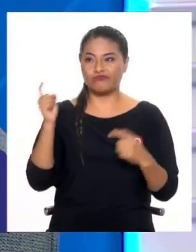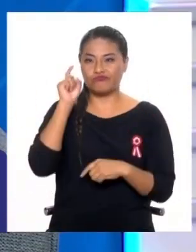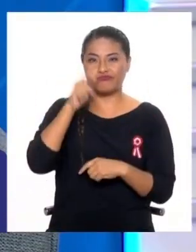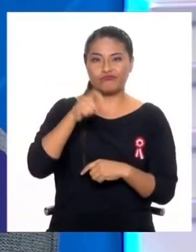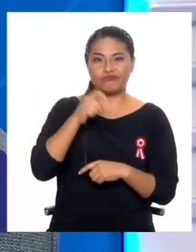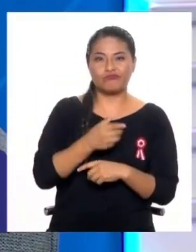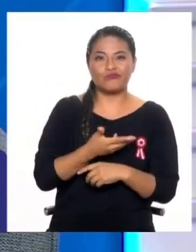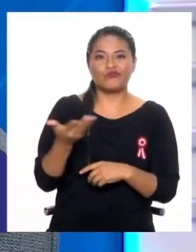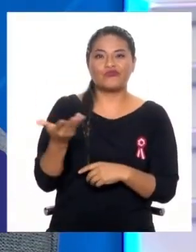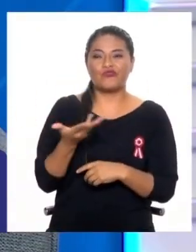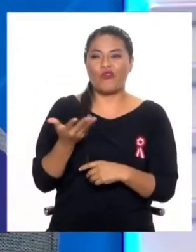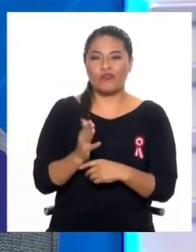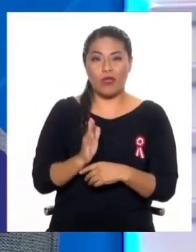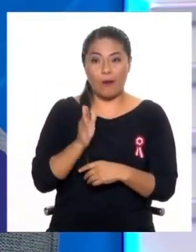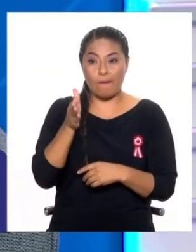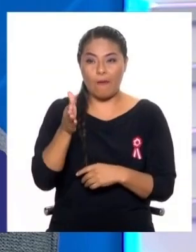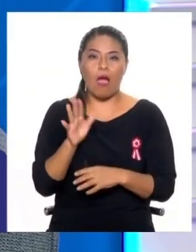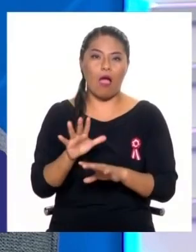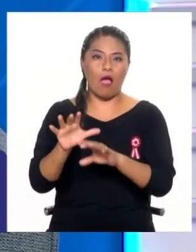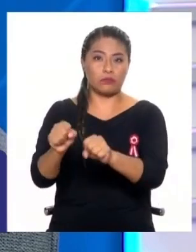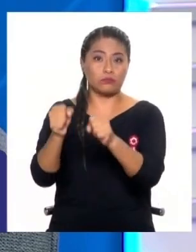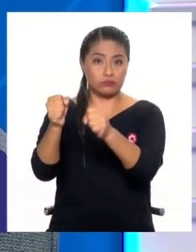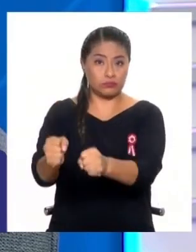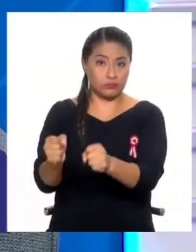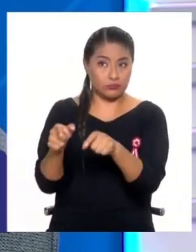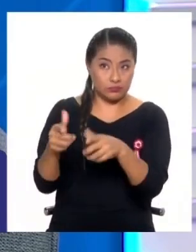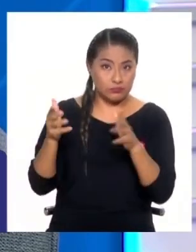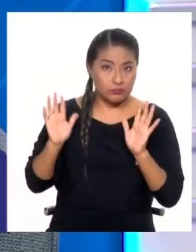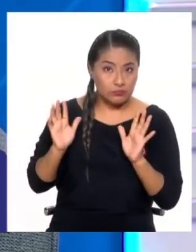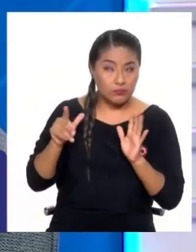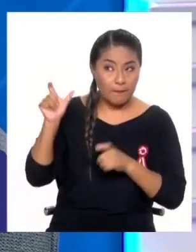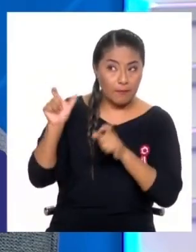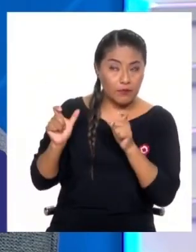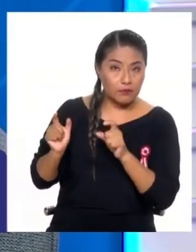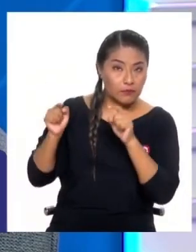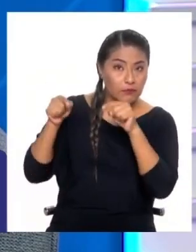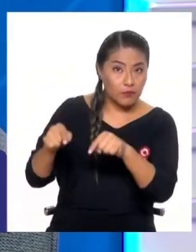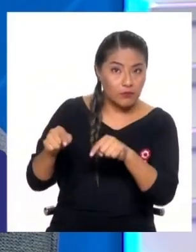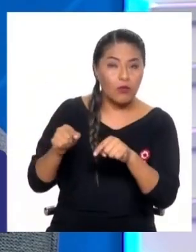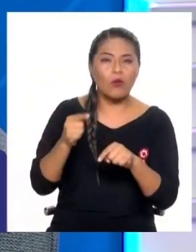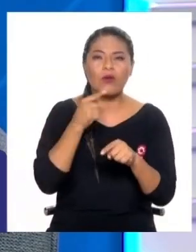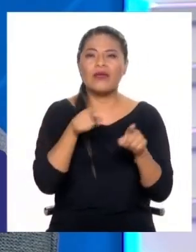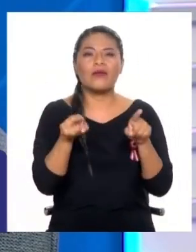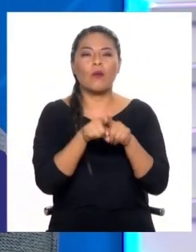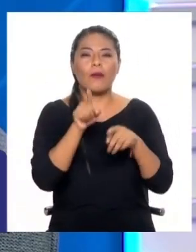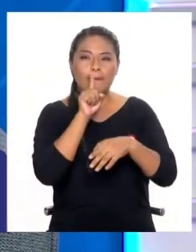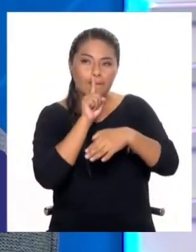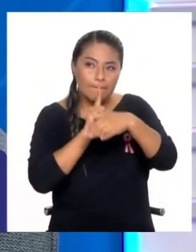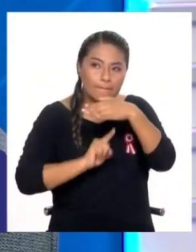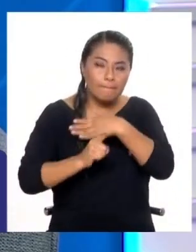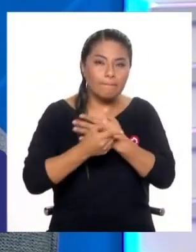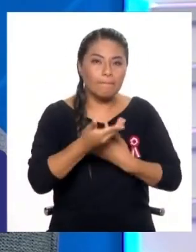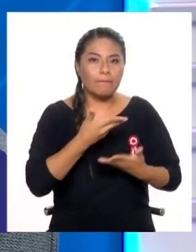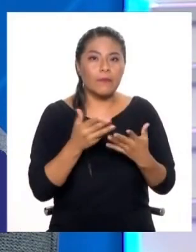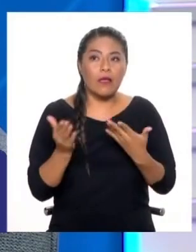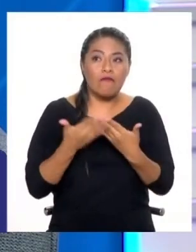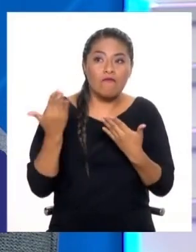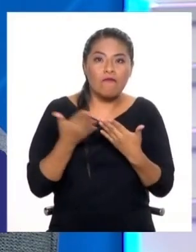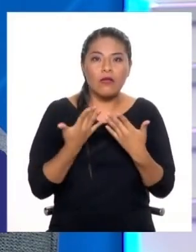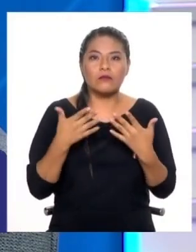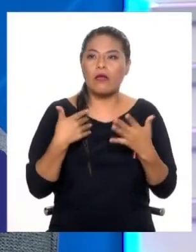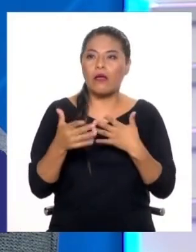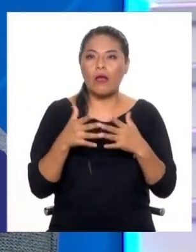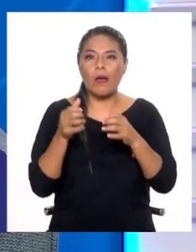sienten que pueden invadir un terreno. Y eso también está vinculado con el tráfico. ¿Cómo se genera esta relación? O sea, ¿cómo es que se